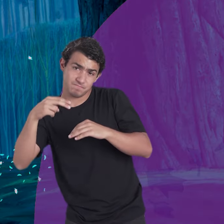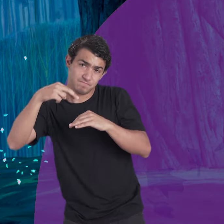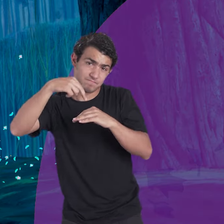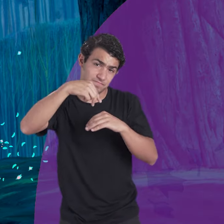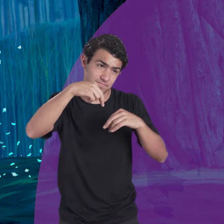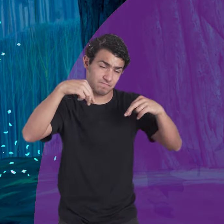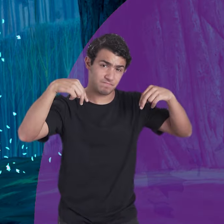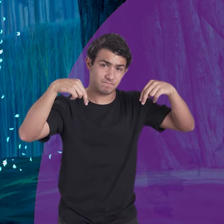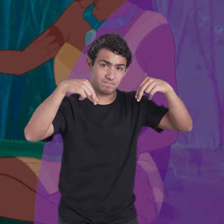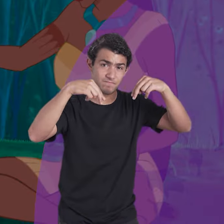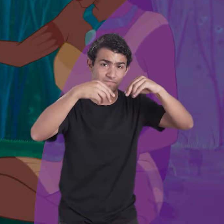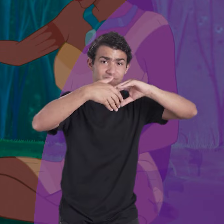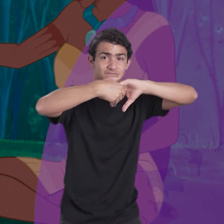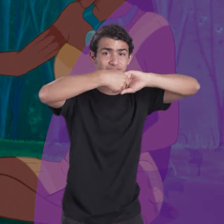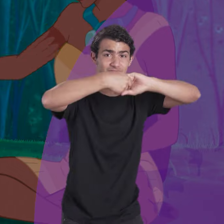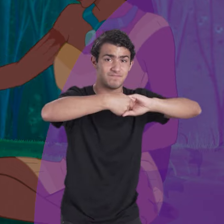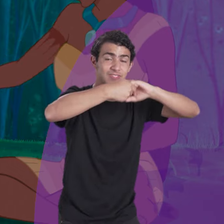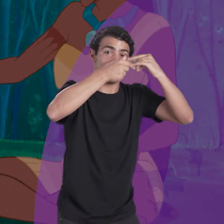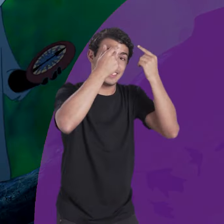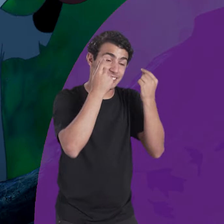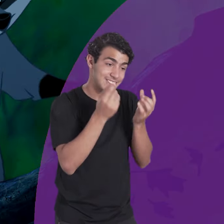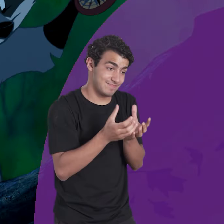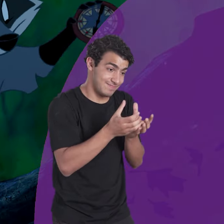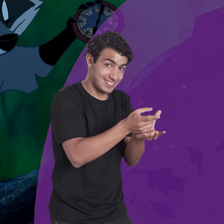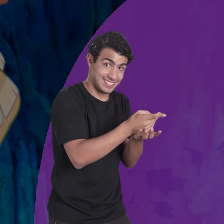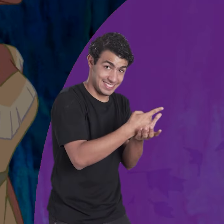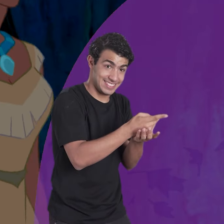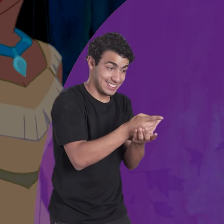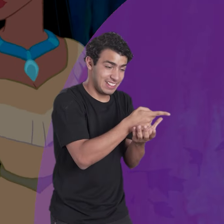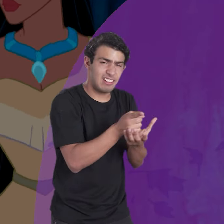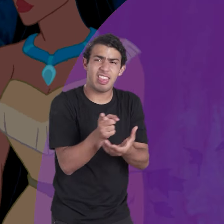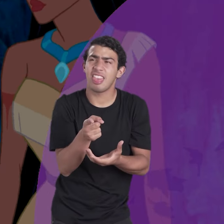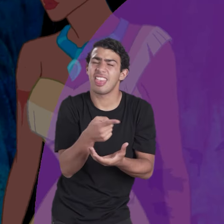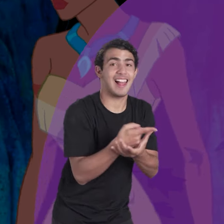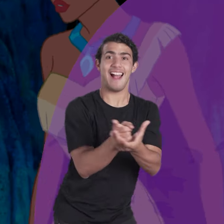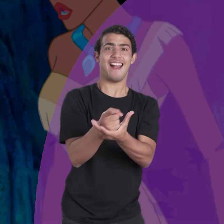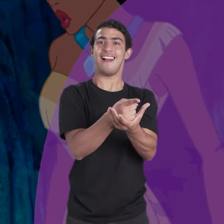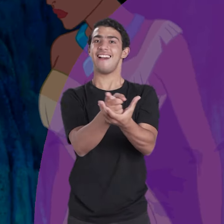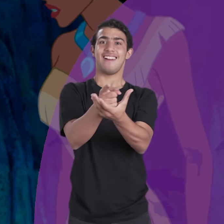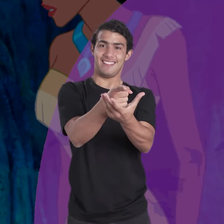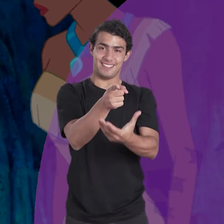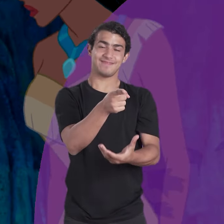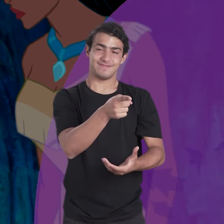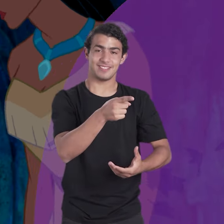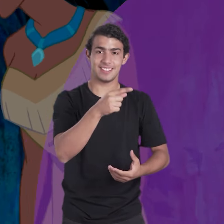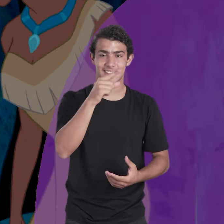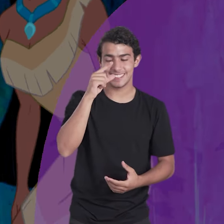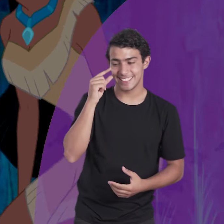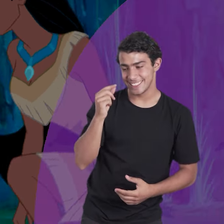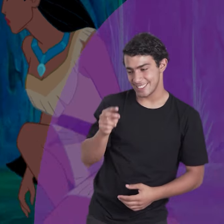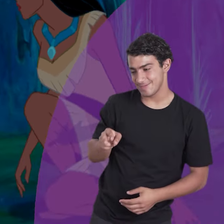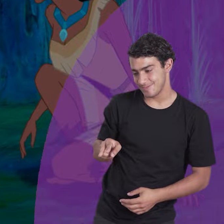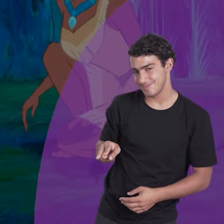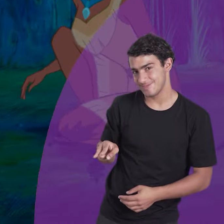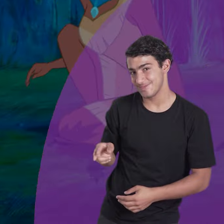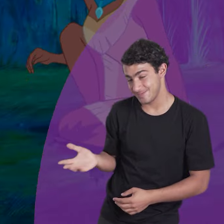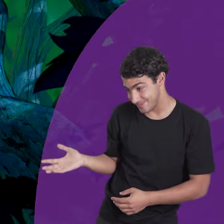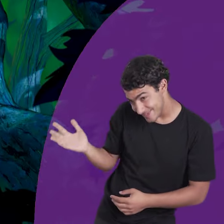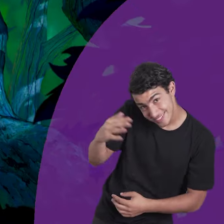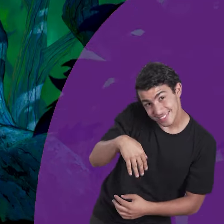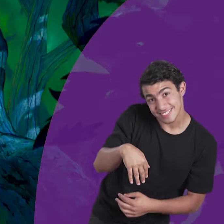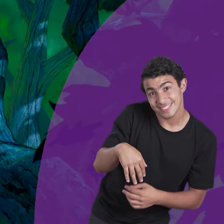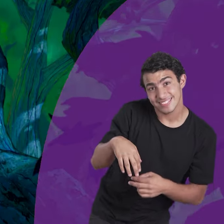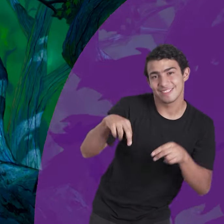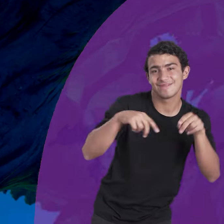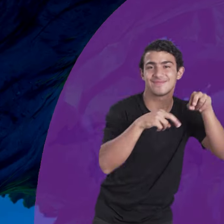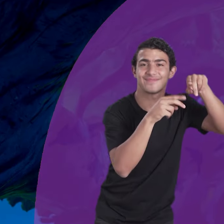pesar de sus diferencias, logran comunicarse. Él le presenta su mundo. Brújula. Te dice cómo hallar el camino cuando estás perdido.